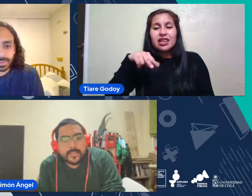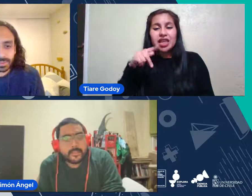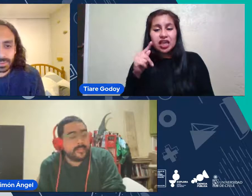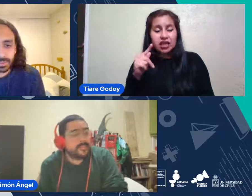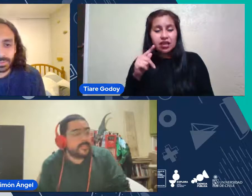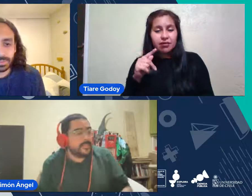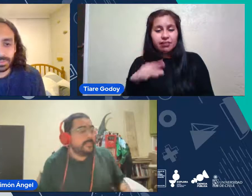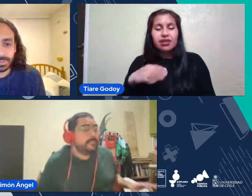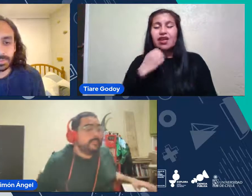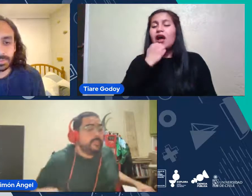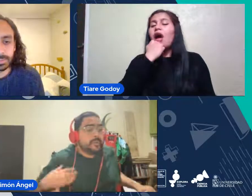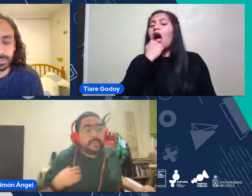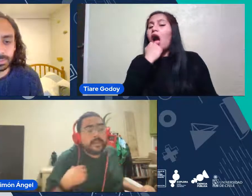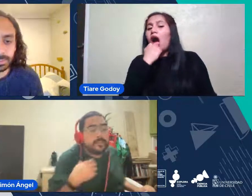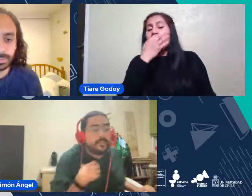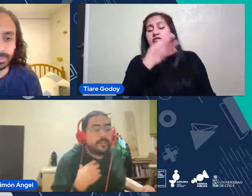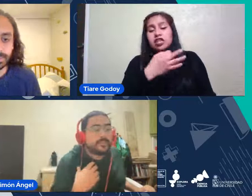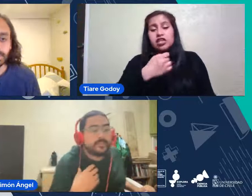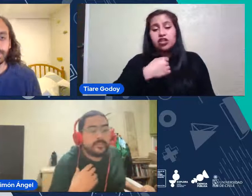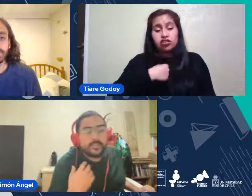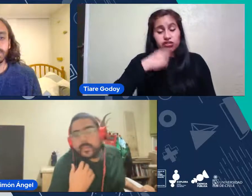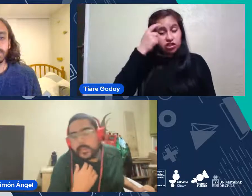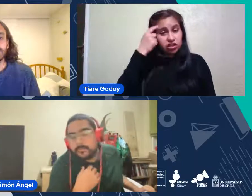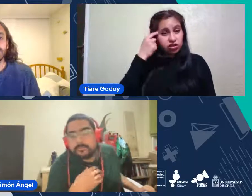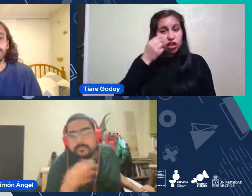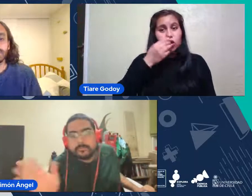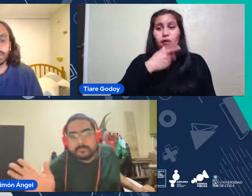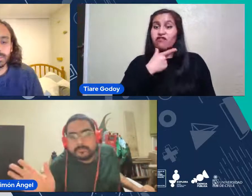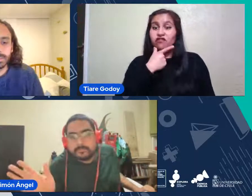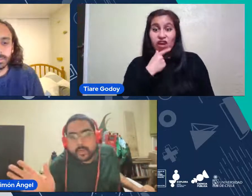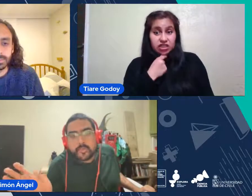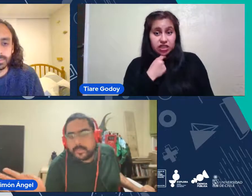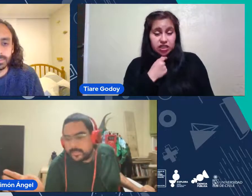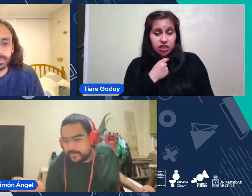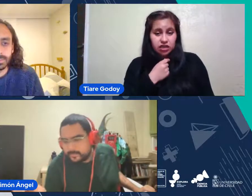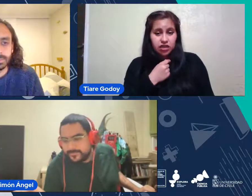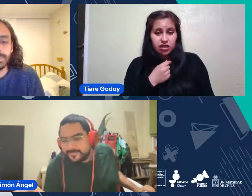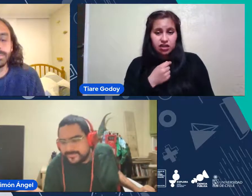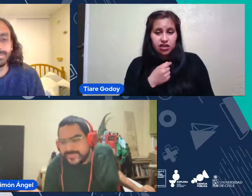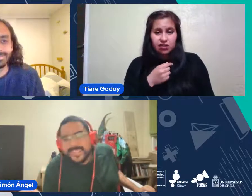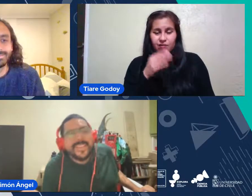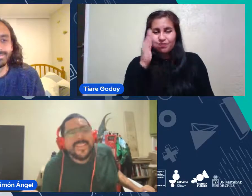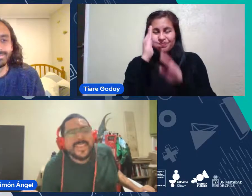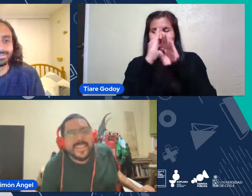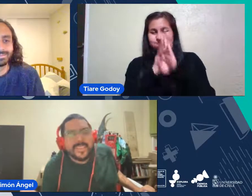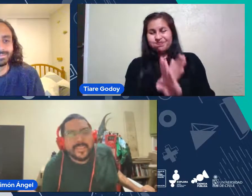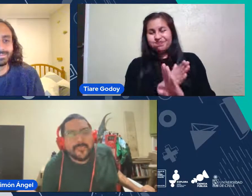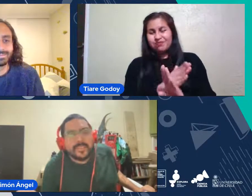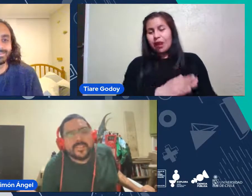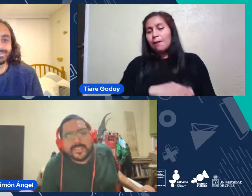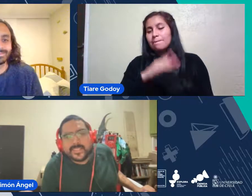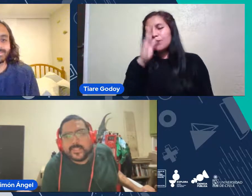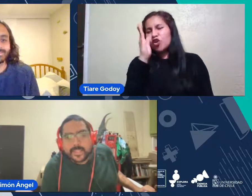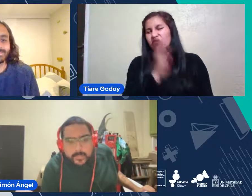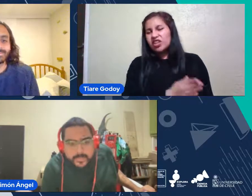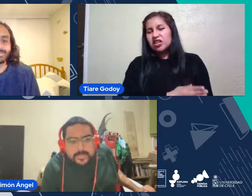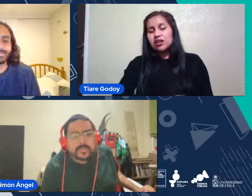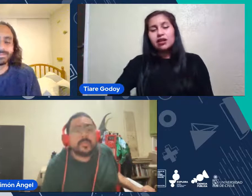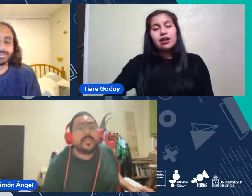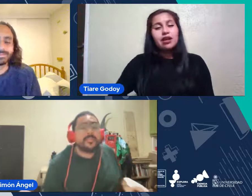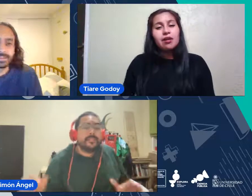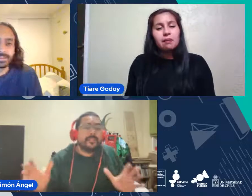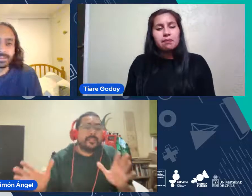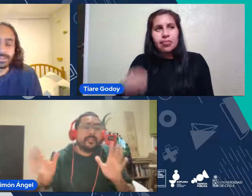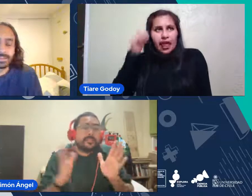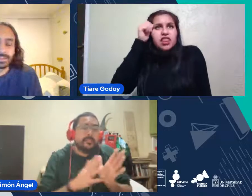Dije Que Por Mi Parte Lo Más Sencillo Era Prohibirlos Pero Entendiendo Que De repente